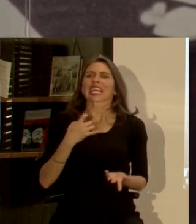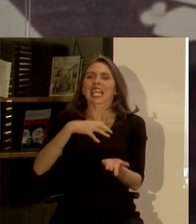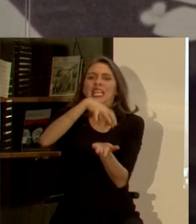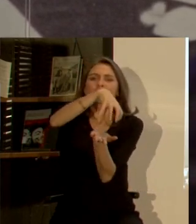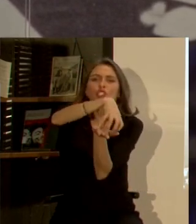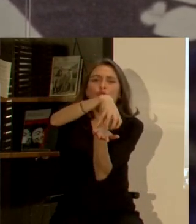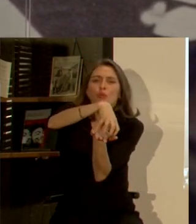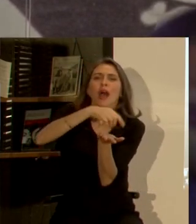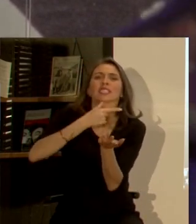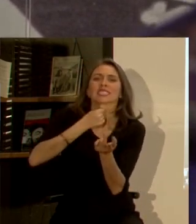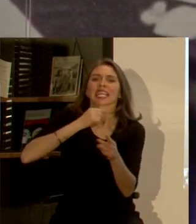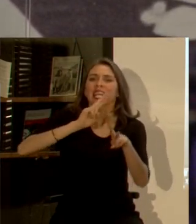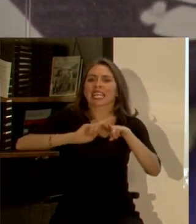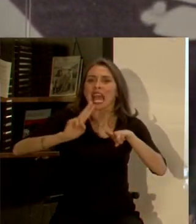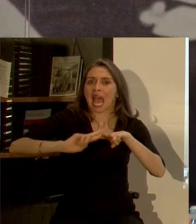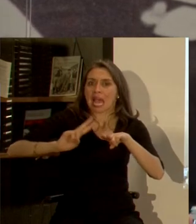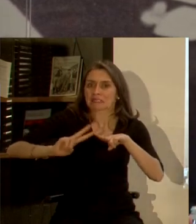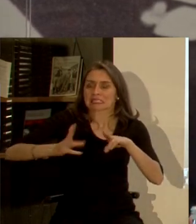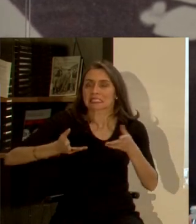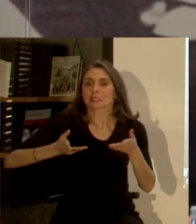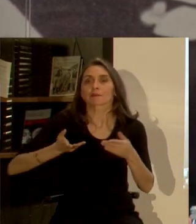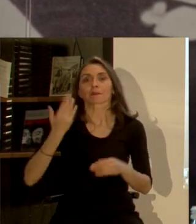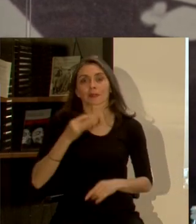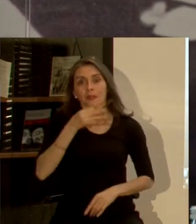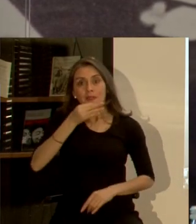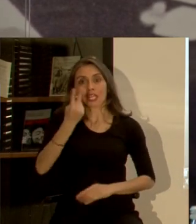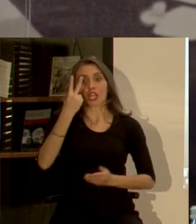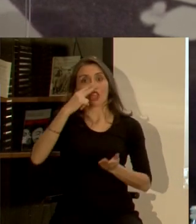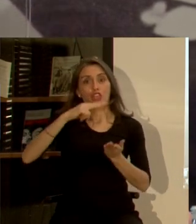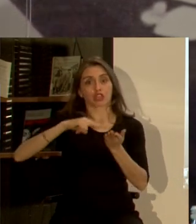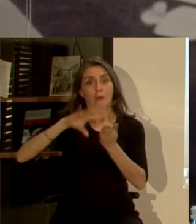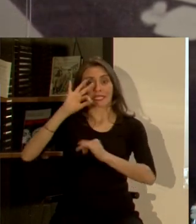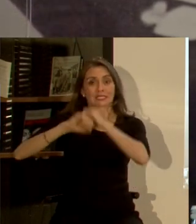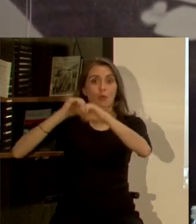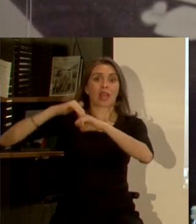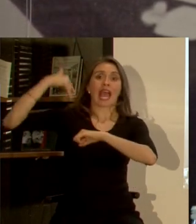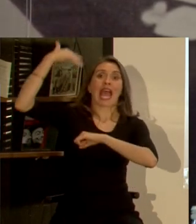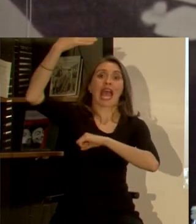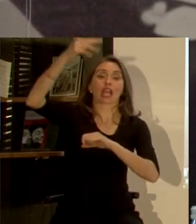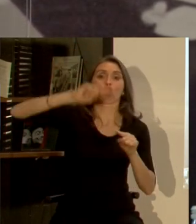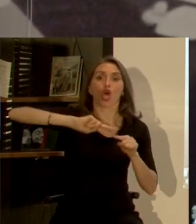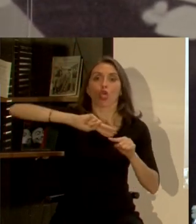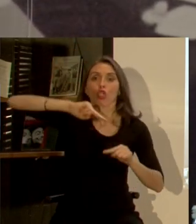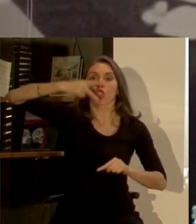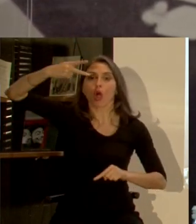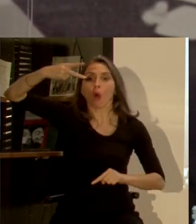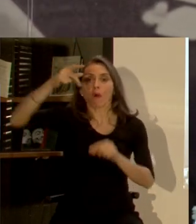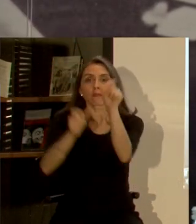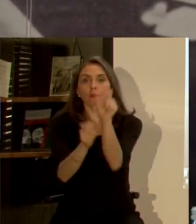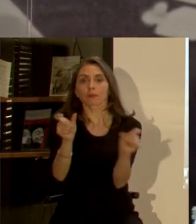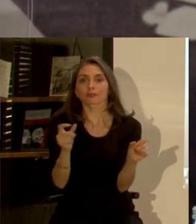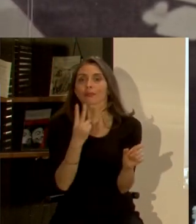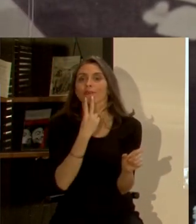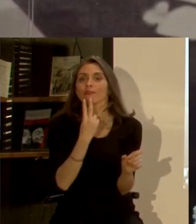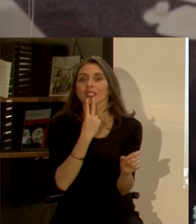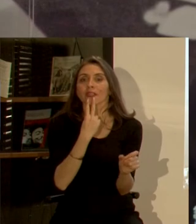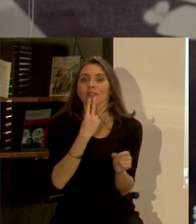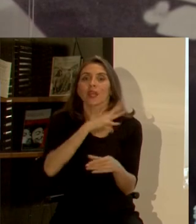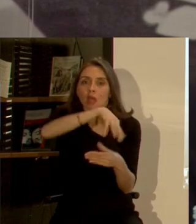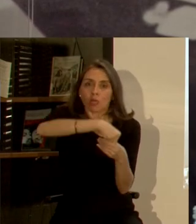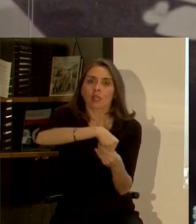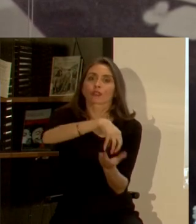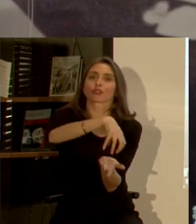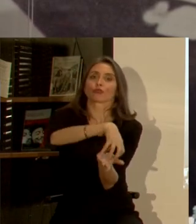queremos construir porque como les dije al comienzo para el 2050 se va a duplicar el número de personas que vivan en las